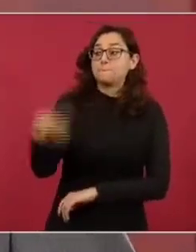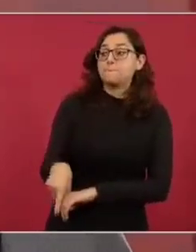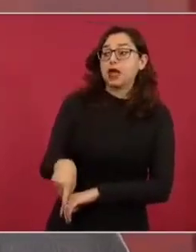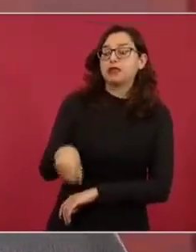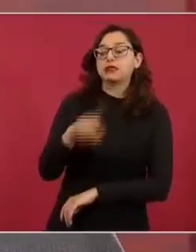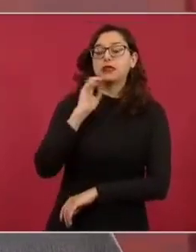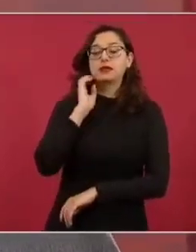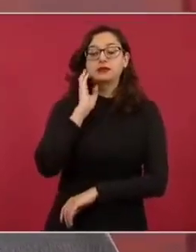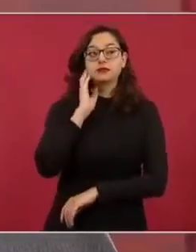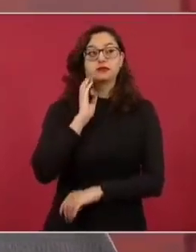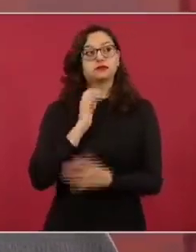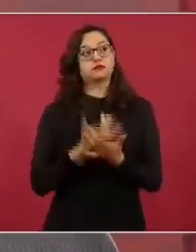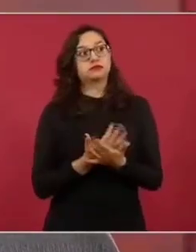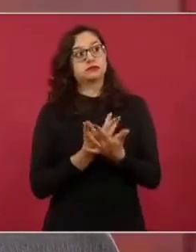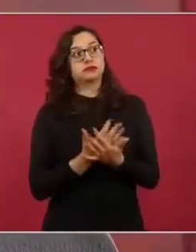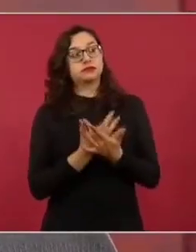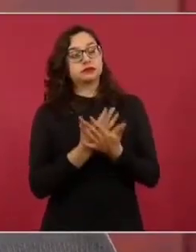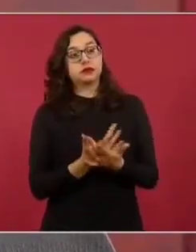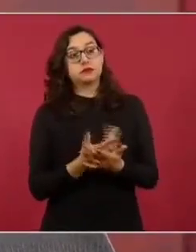nada.